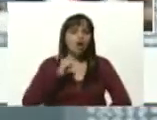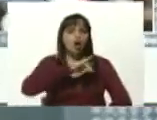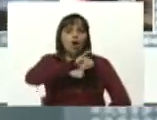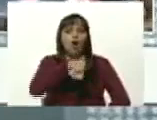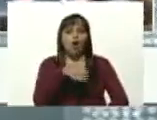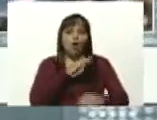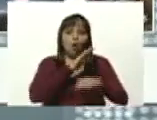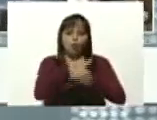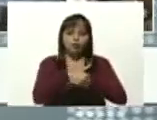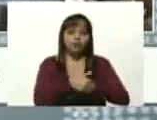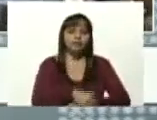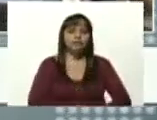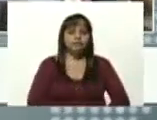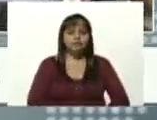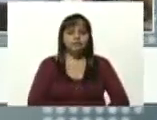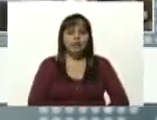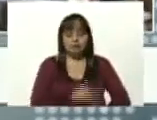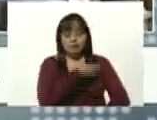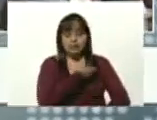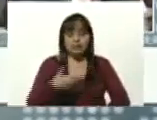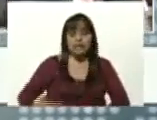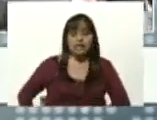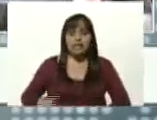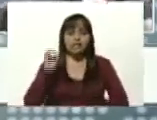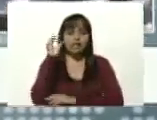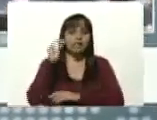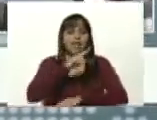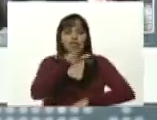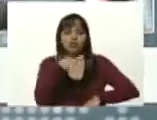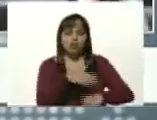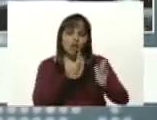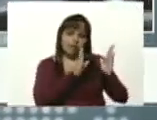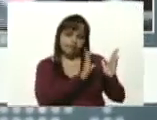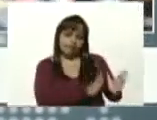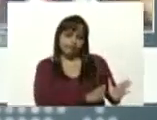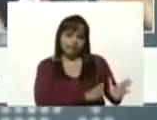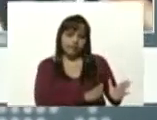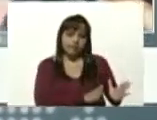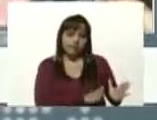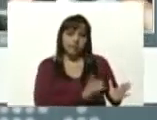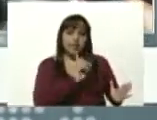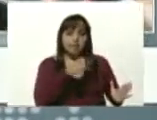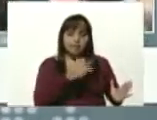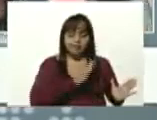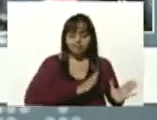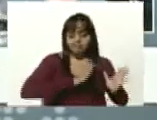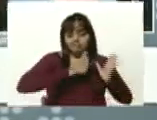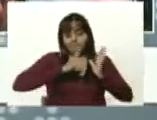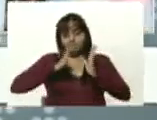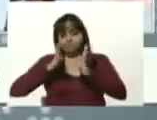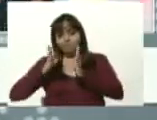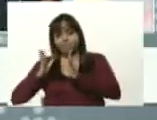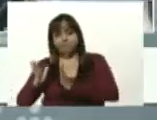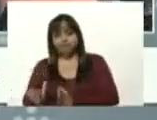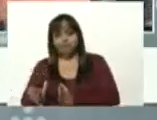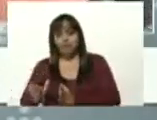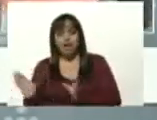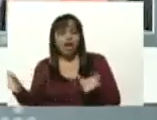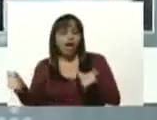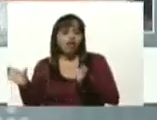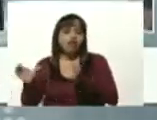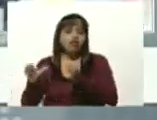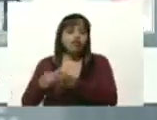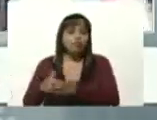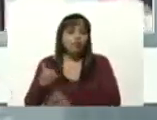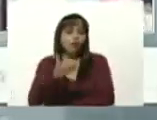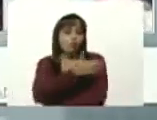Rodríguez presidente de la asamblea nacional y la delegación de